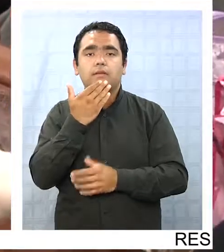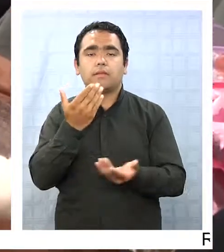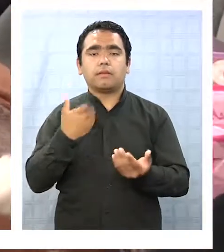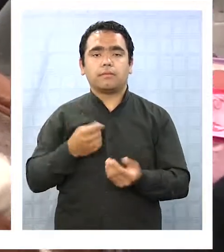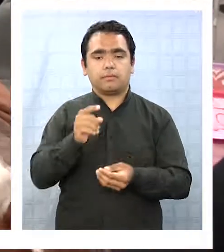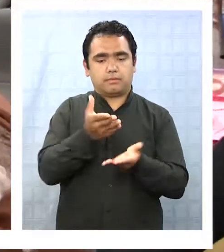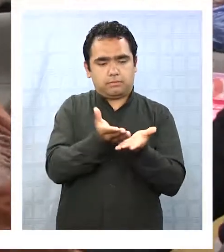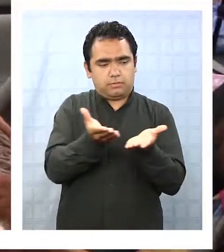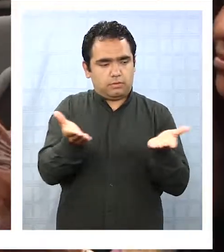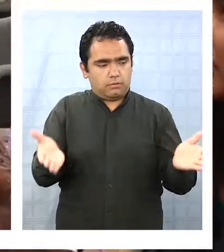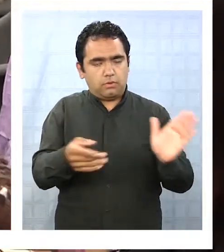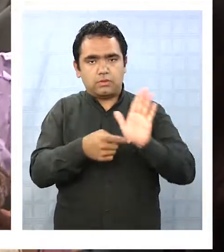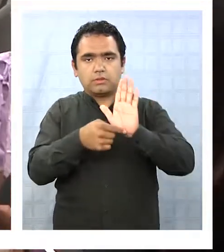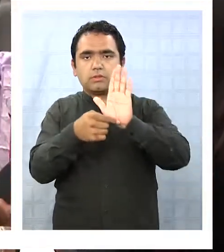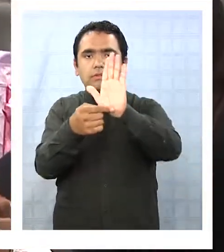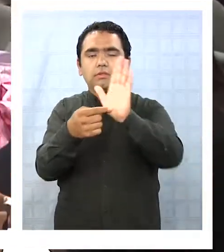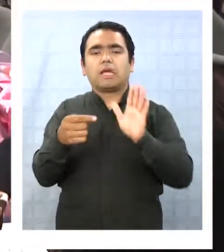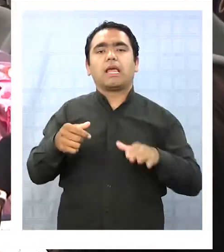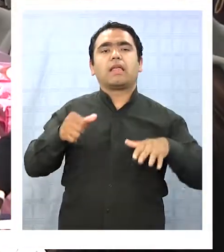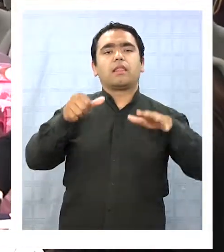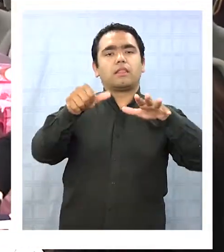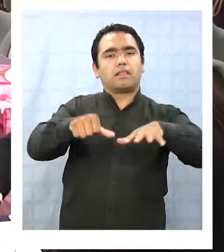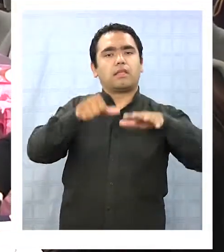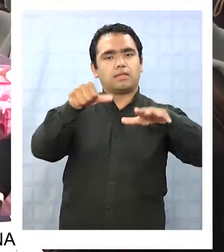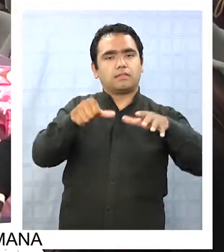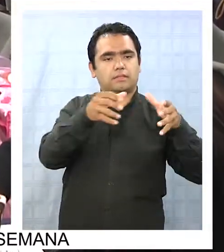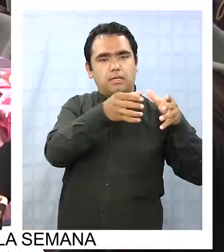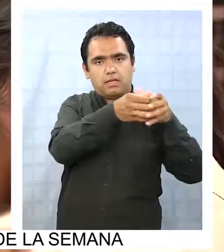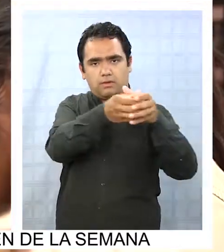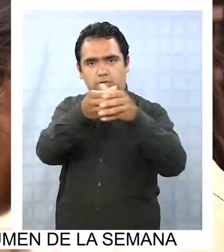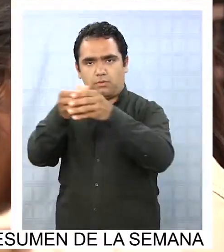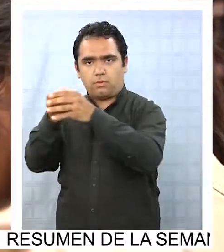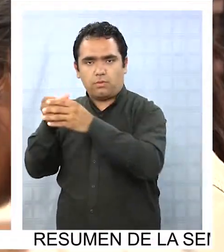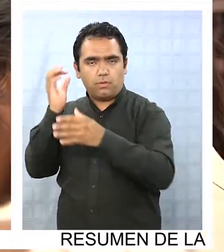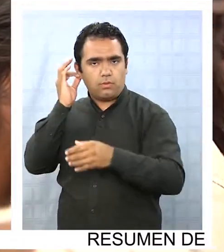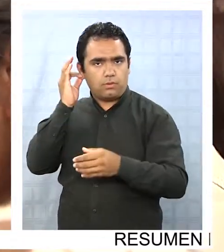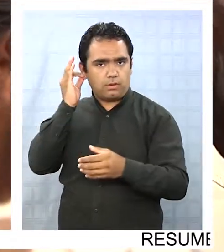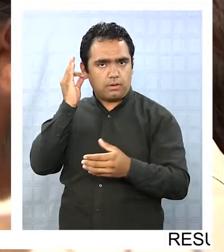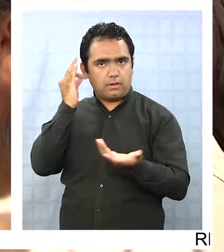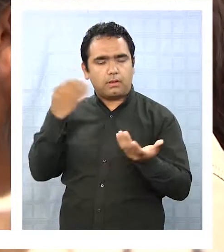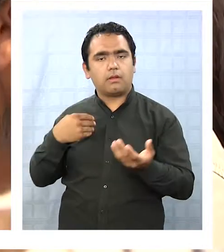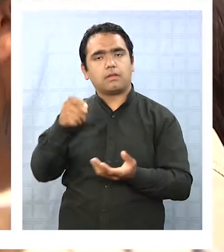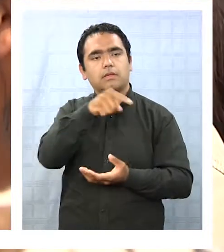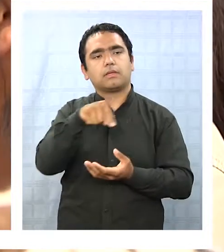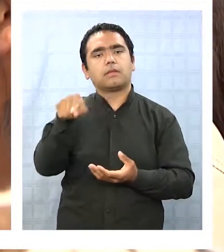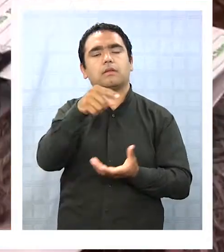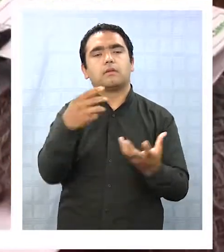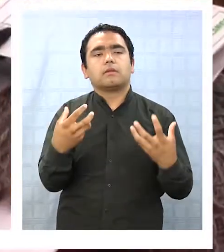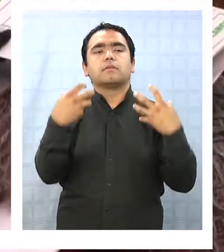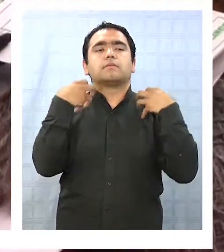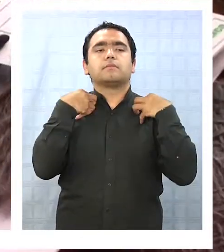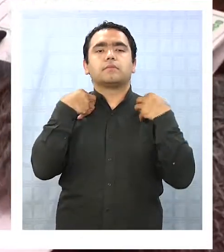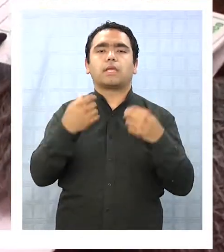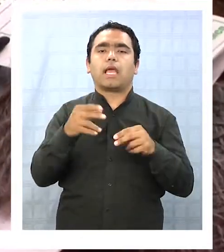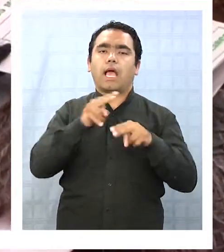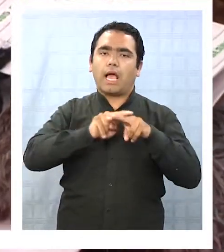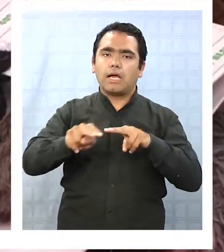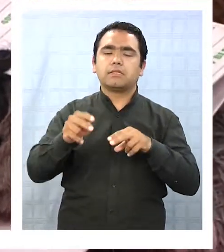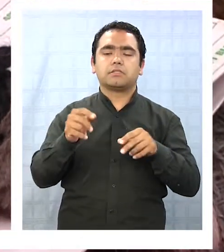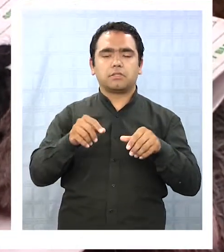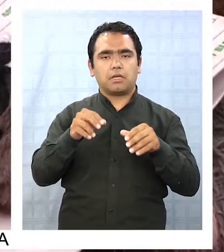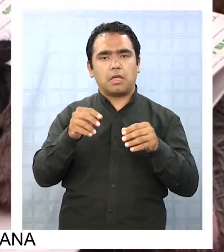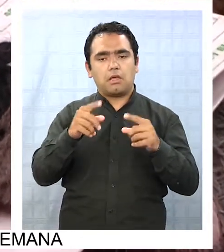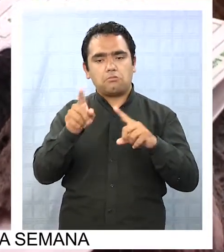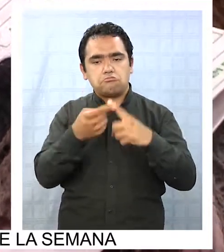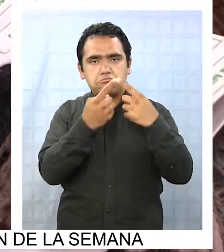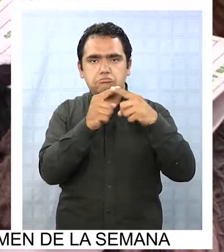exposición y reunió a más de 16 organizaciones de mujeres que se dedican a la textilería aymara, esta